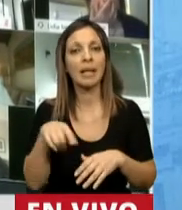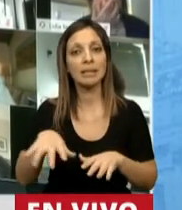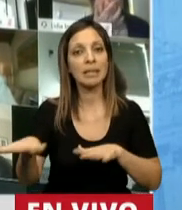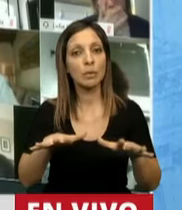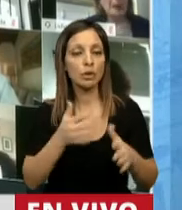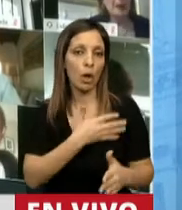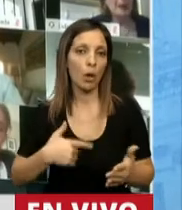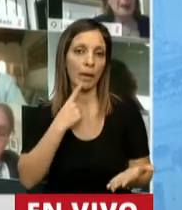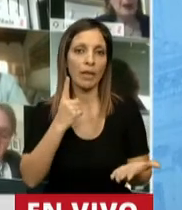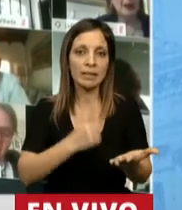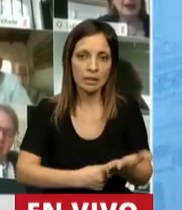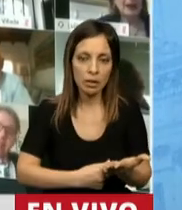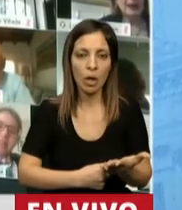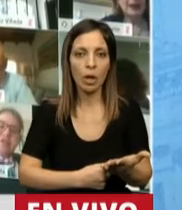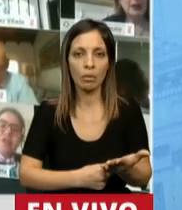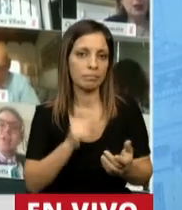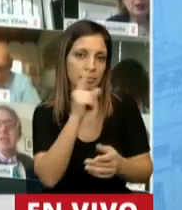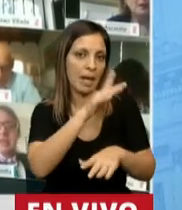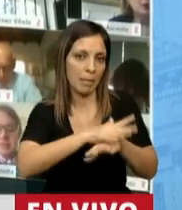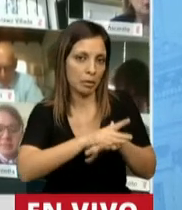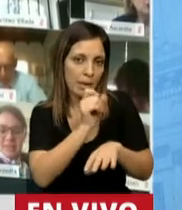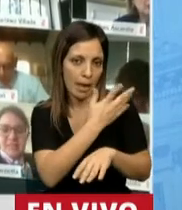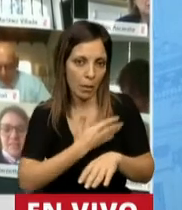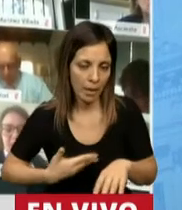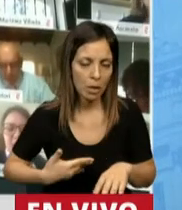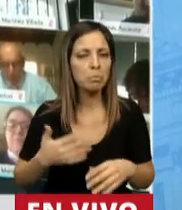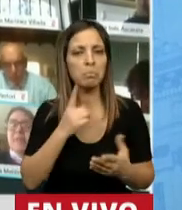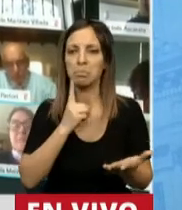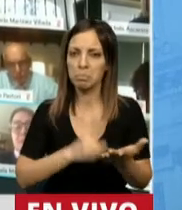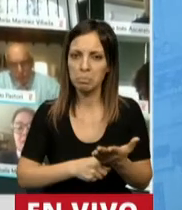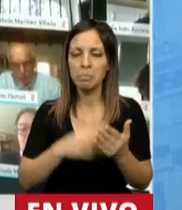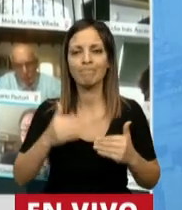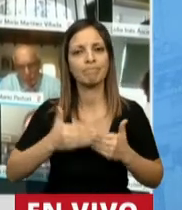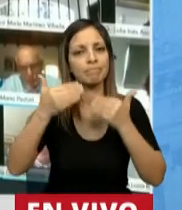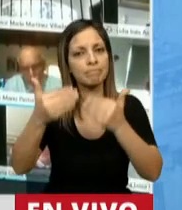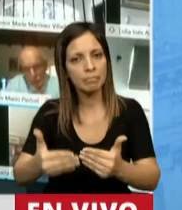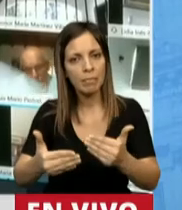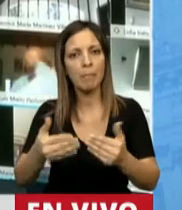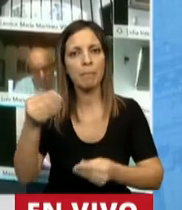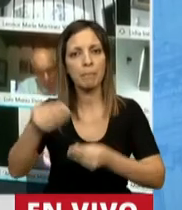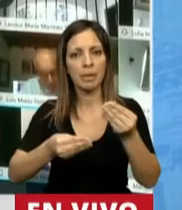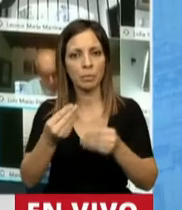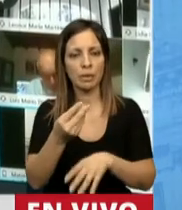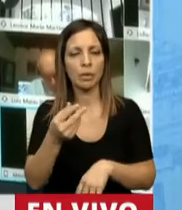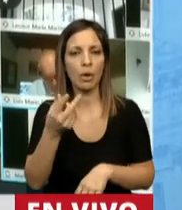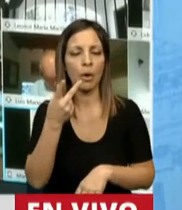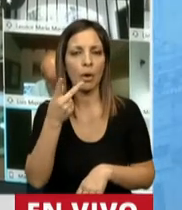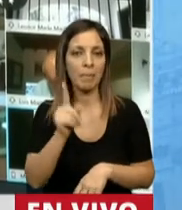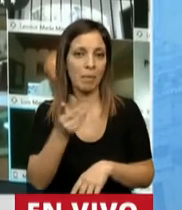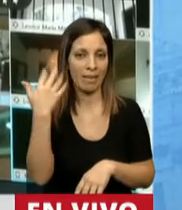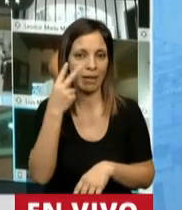decidió, haciendo uso de la facultad legal correspondiente, rogar el presupuesto 2019. Ese presupuesto que fue